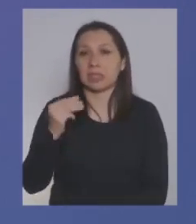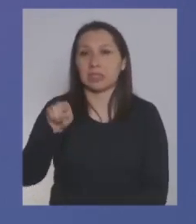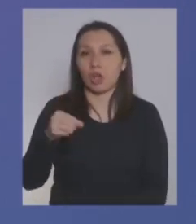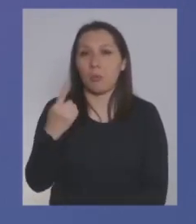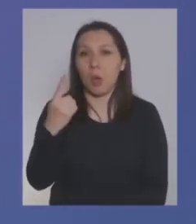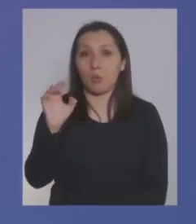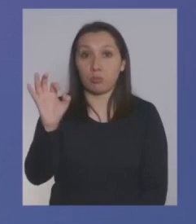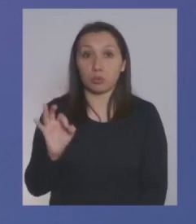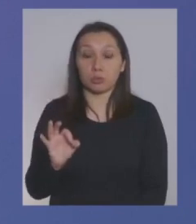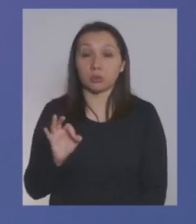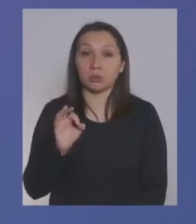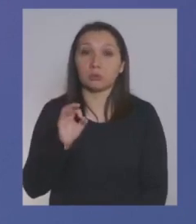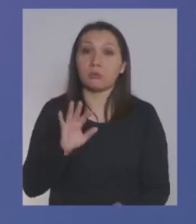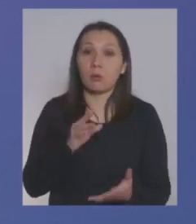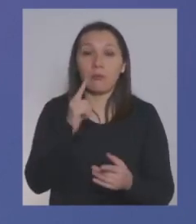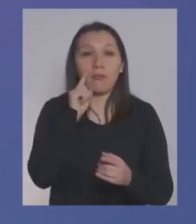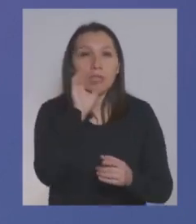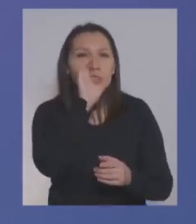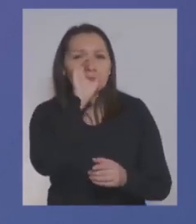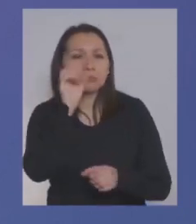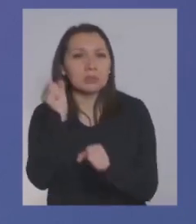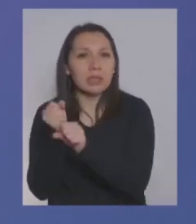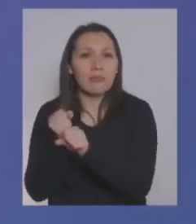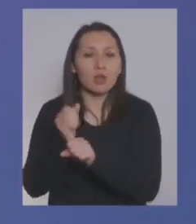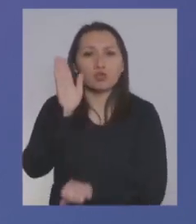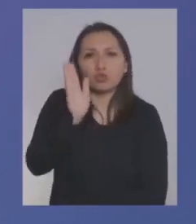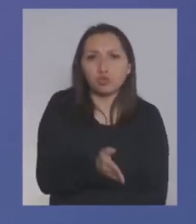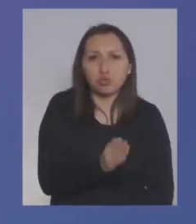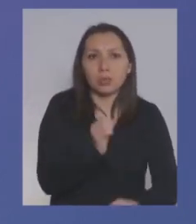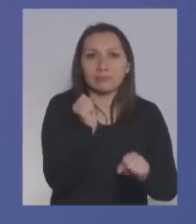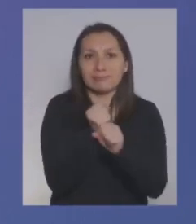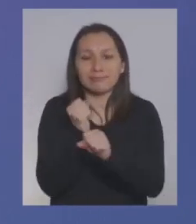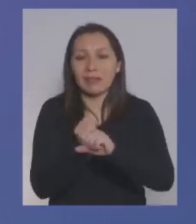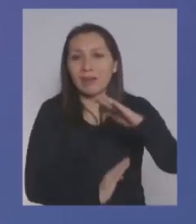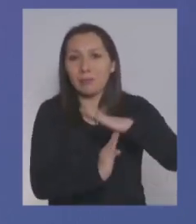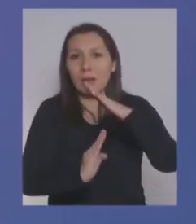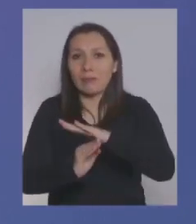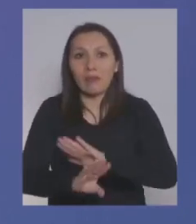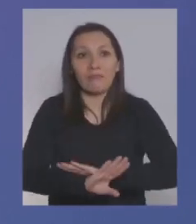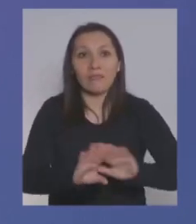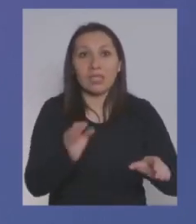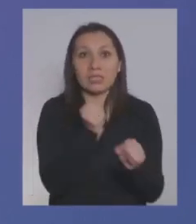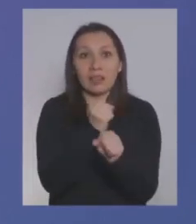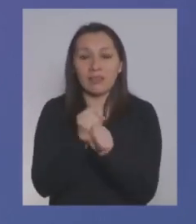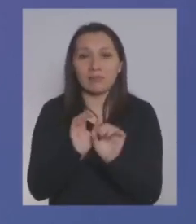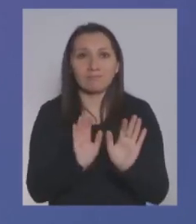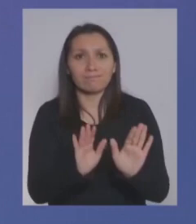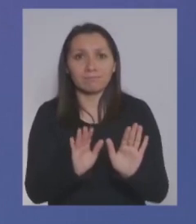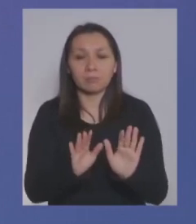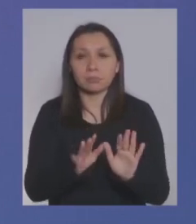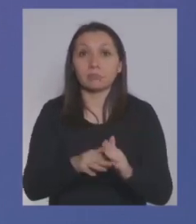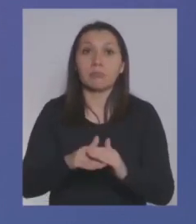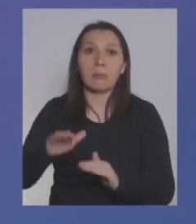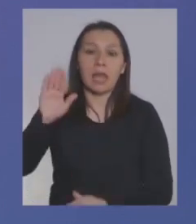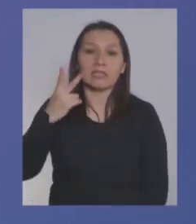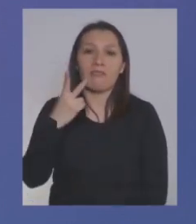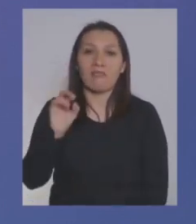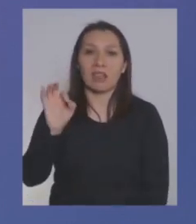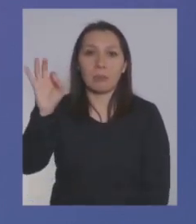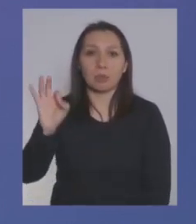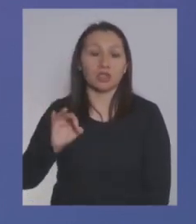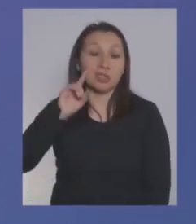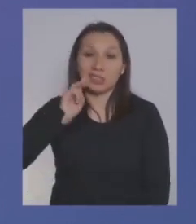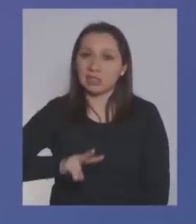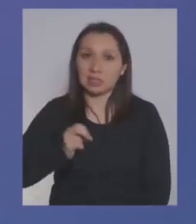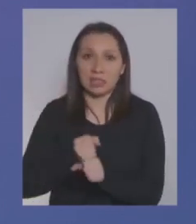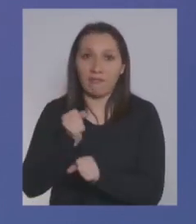la tasa de desempleo pero si uno agrega los trabajadores suspendidos aquellos que han salido de la fuerza laboral estamos holgadamente sobre el 20% de